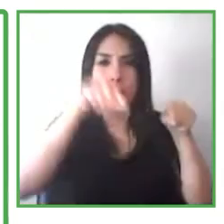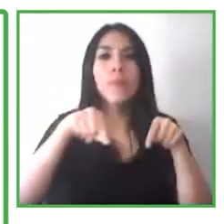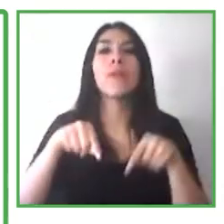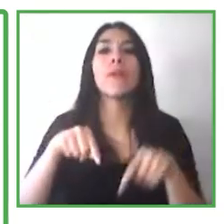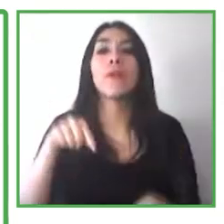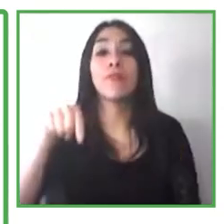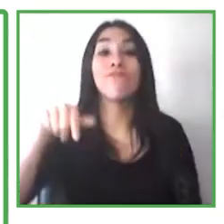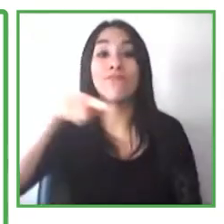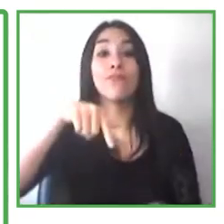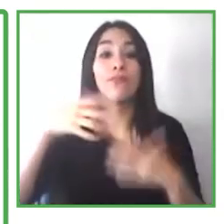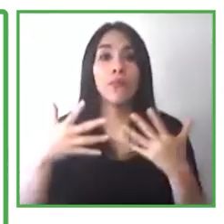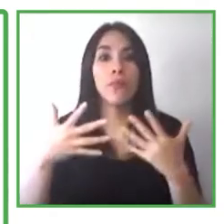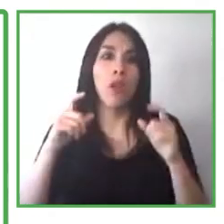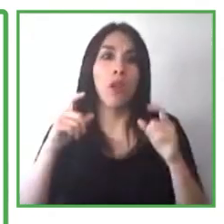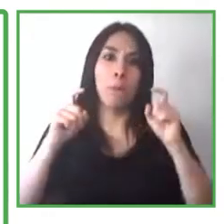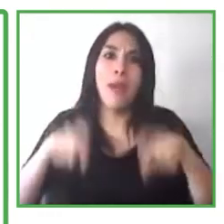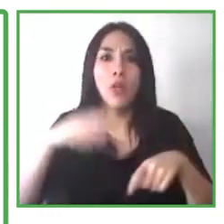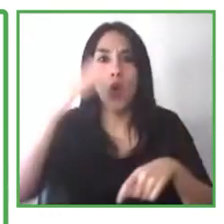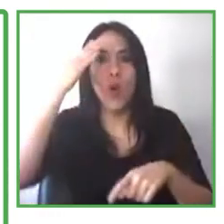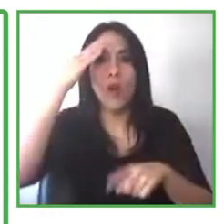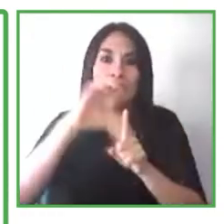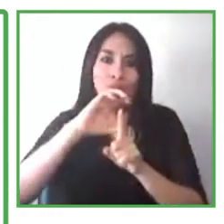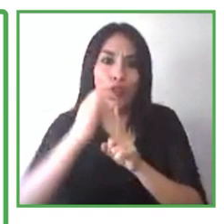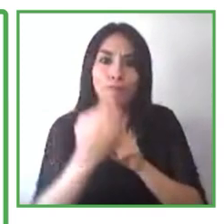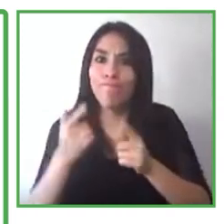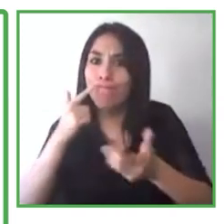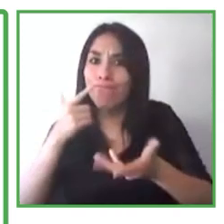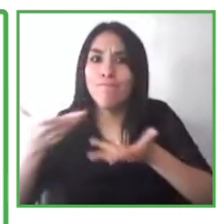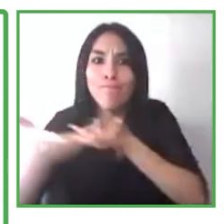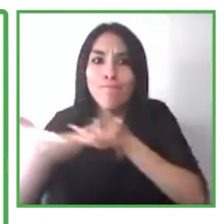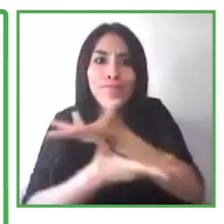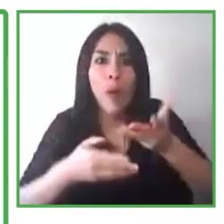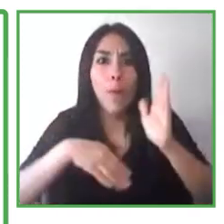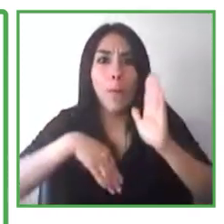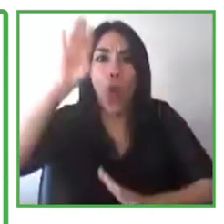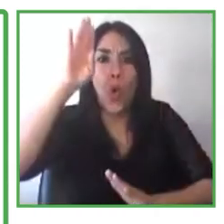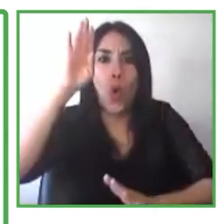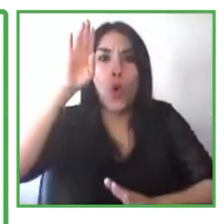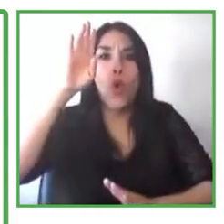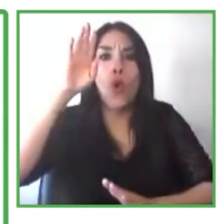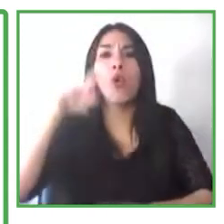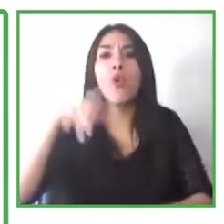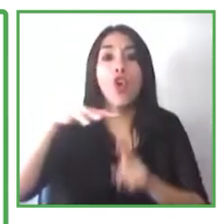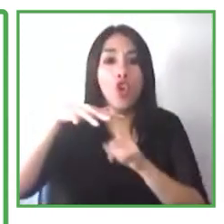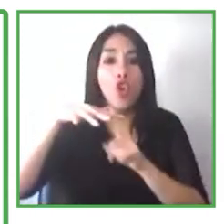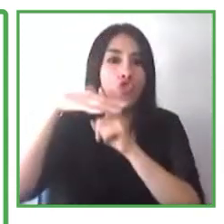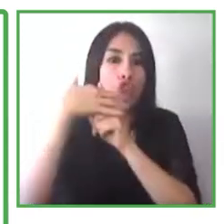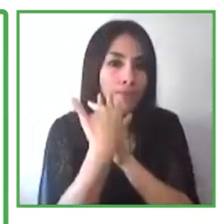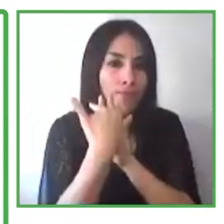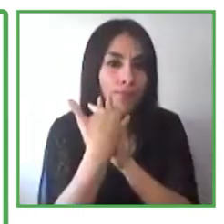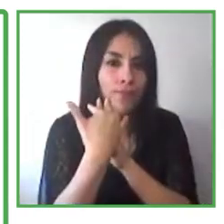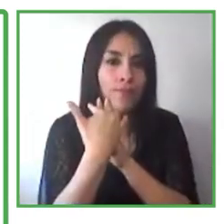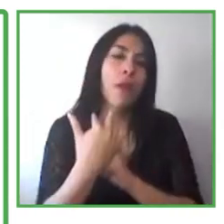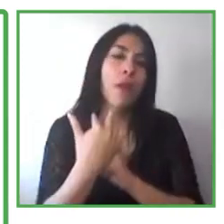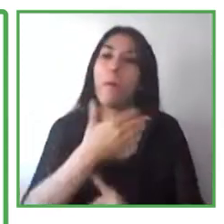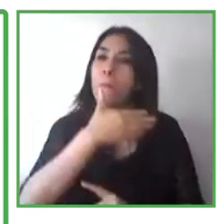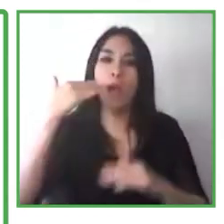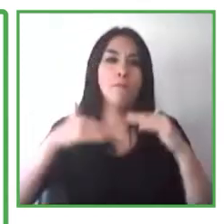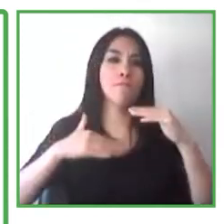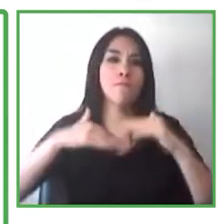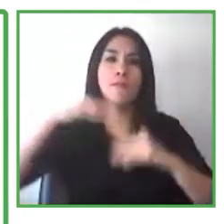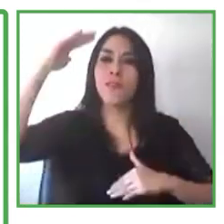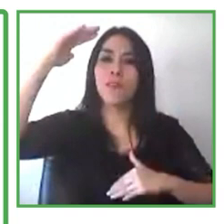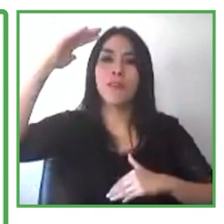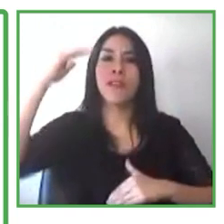tomando un conjunto de personas muy capaces y lo estamos activando y ayudando a conseguir empleo. Entonces yo creo que esta es mi visión de esto y ahora